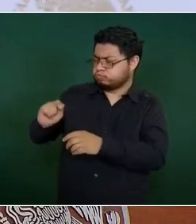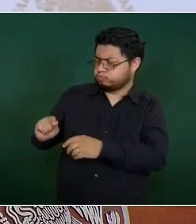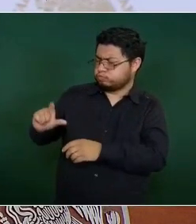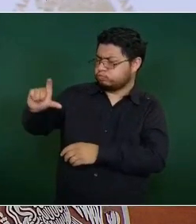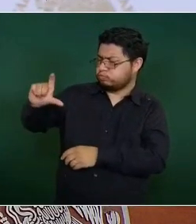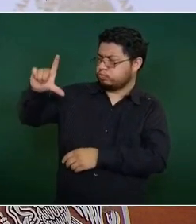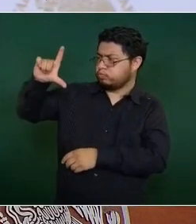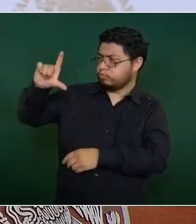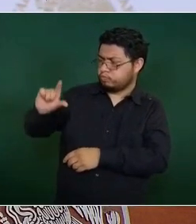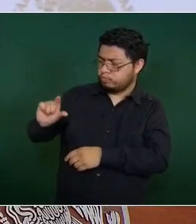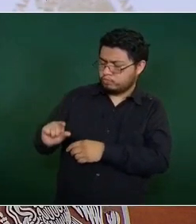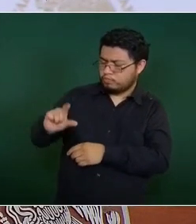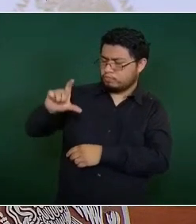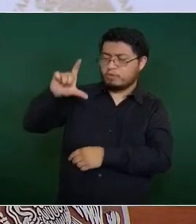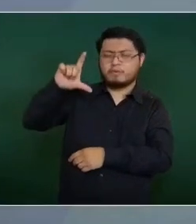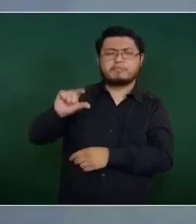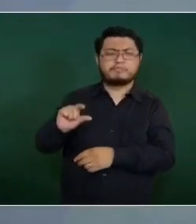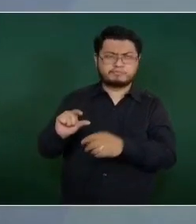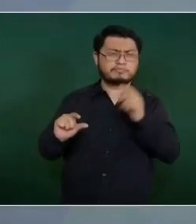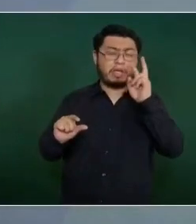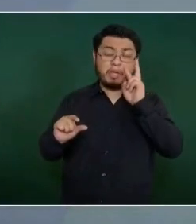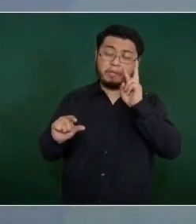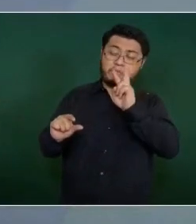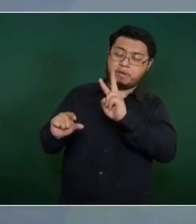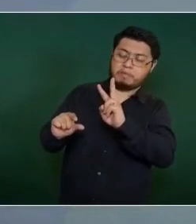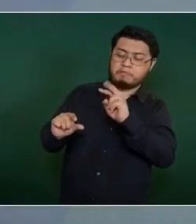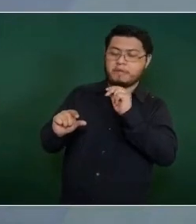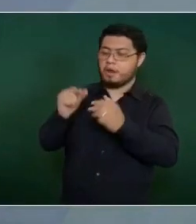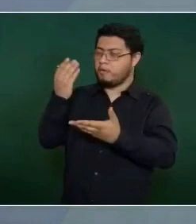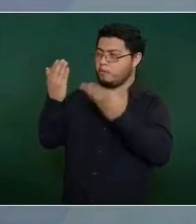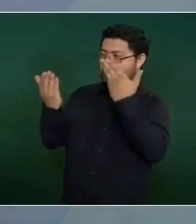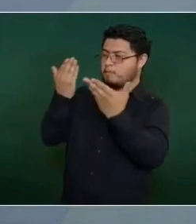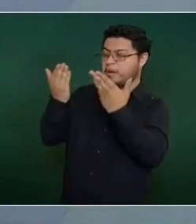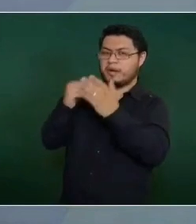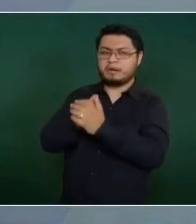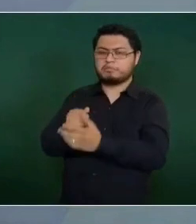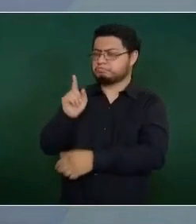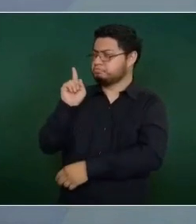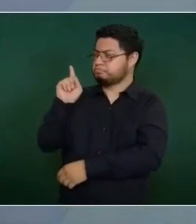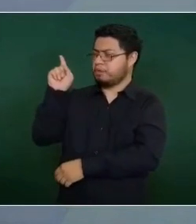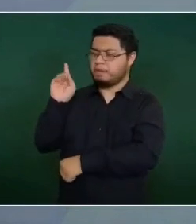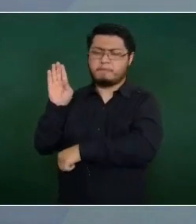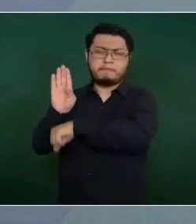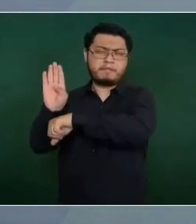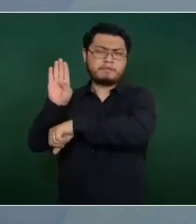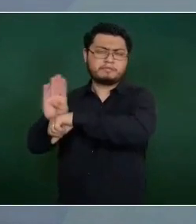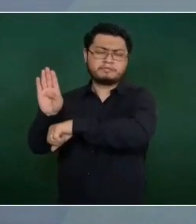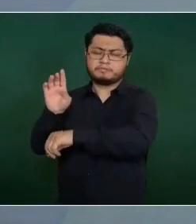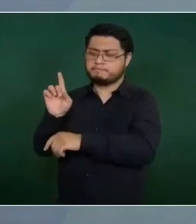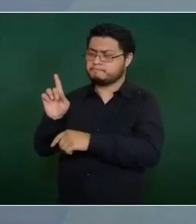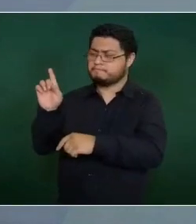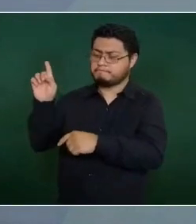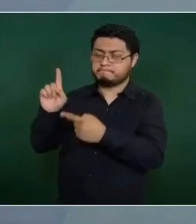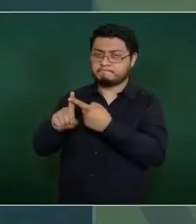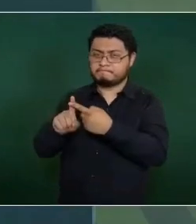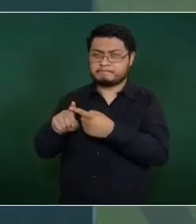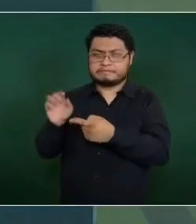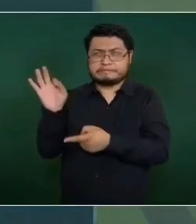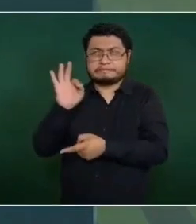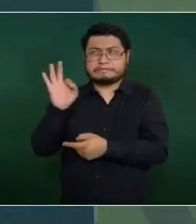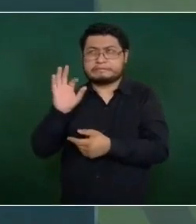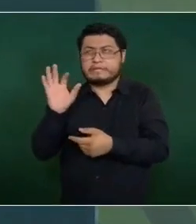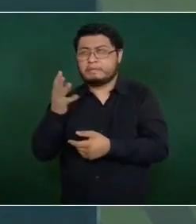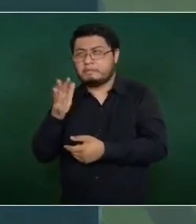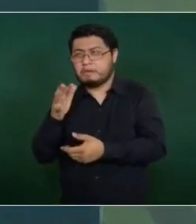últimamente en el mundo. En Brasil debe estar como